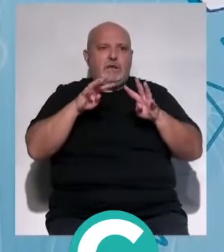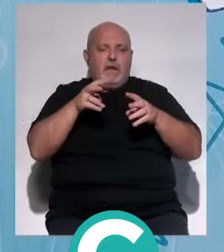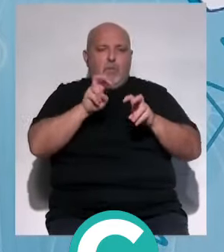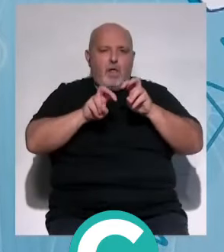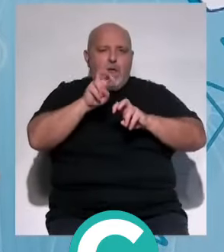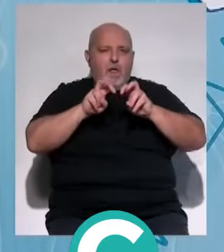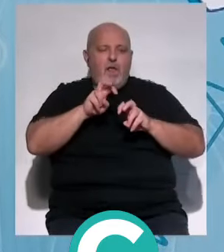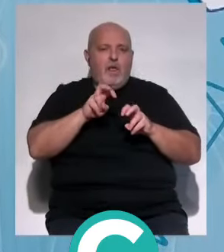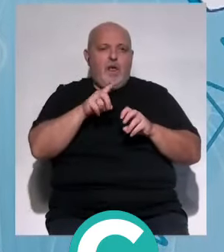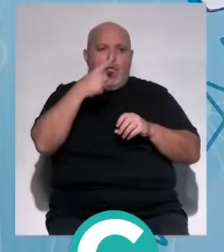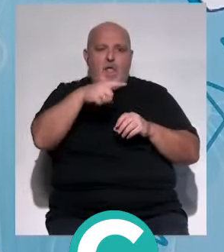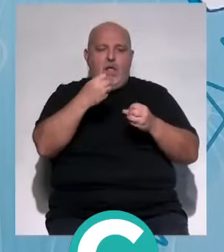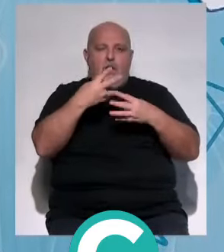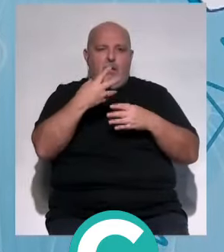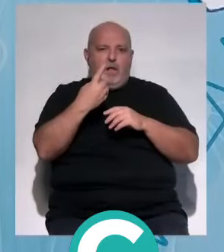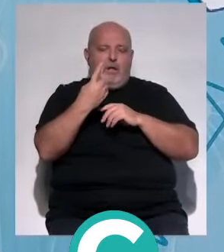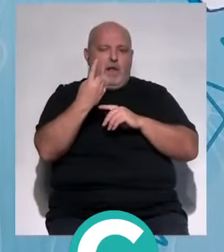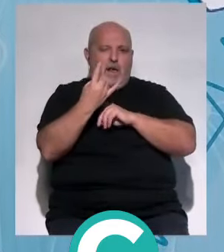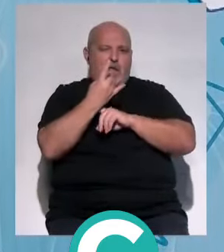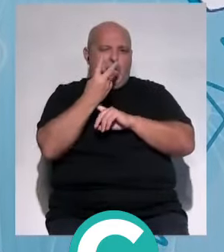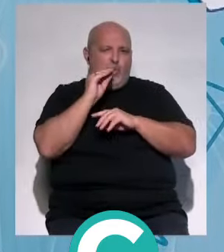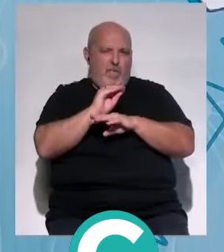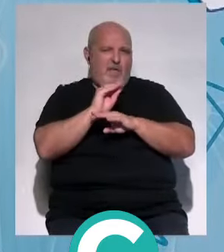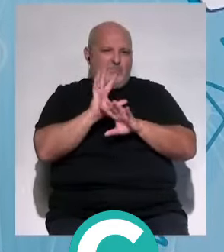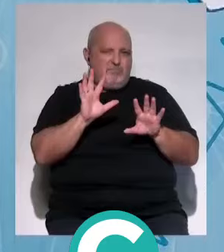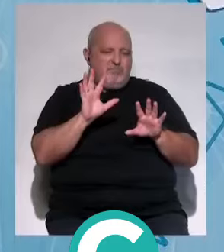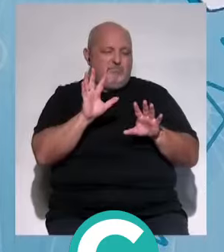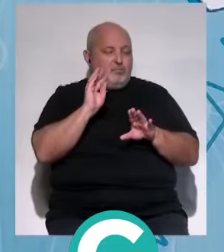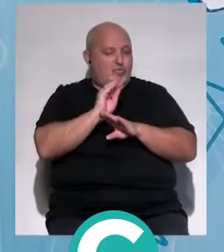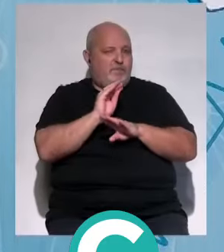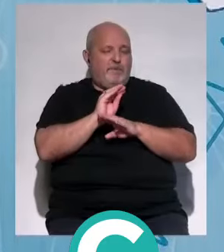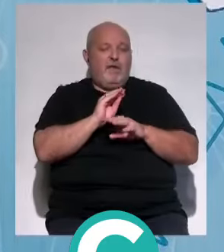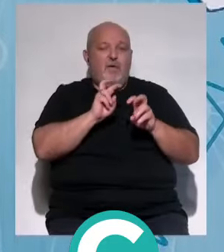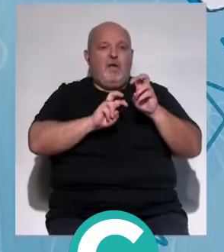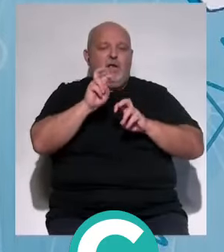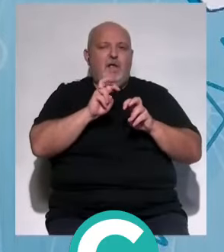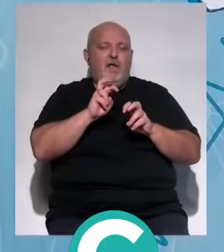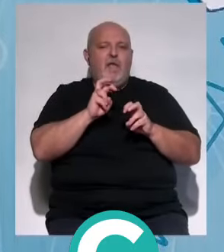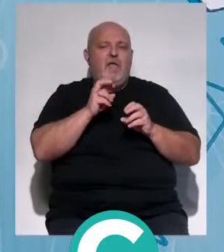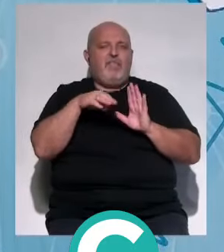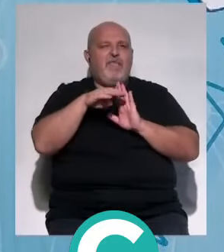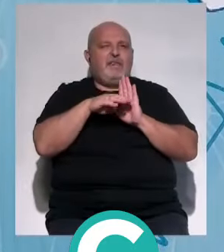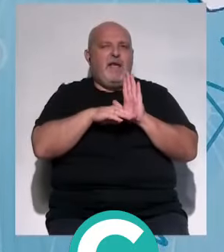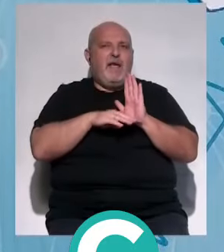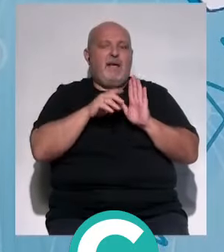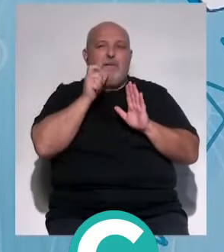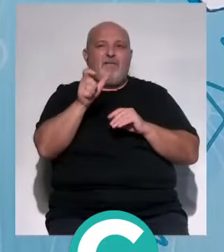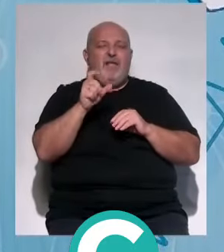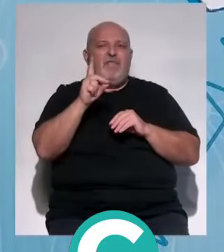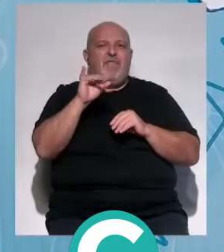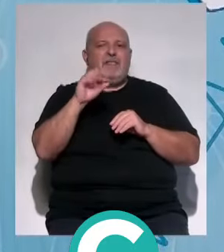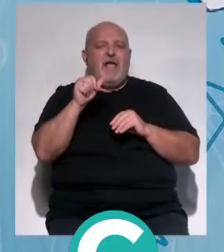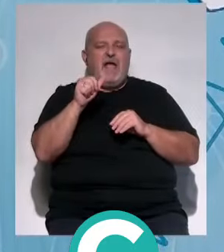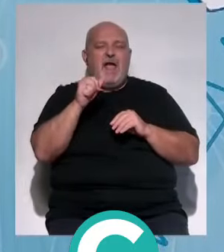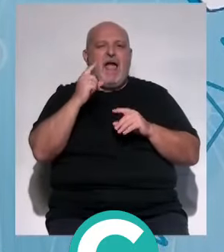mismo que tiene de santo lo puede tener de demonio, es un arma de doble filo. Entonces, el buscar dieta... A mí la palabra que yo odio es